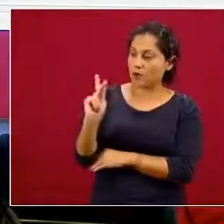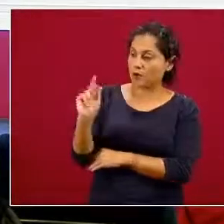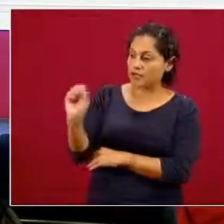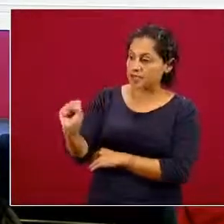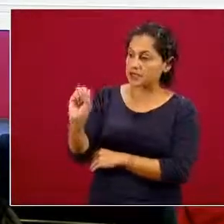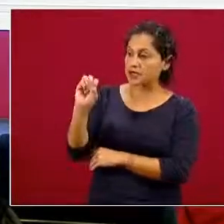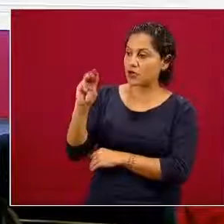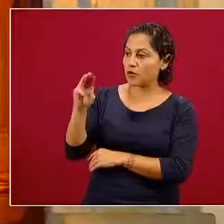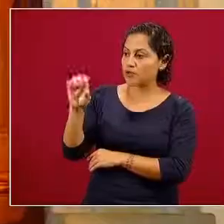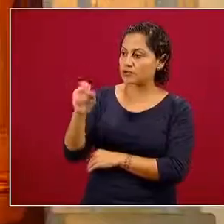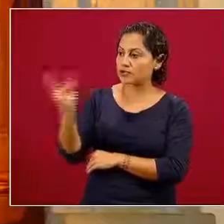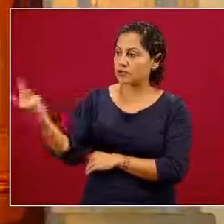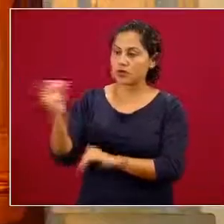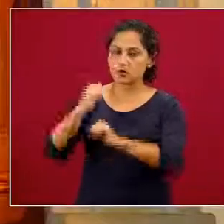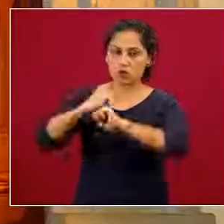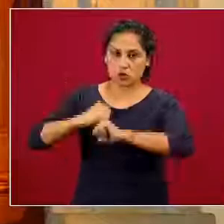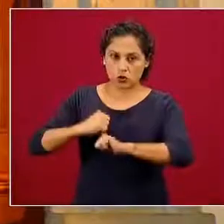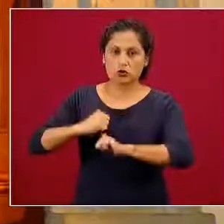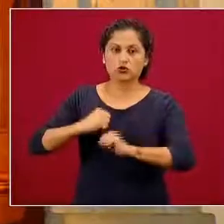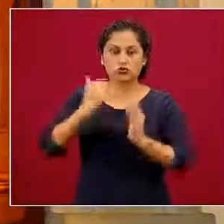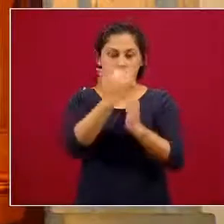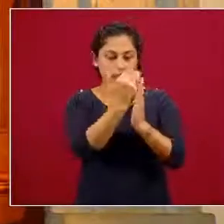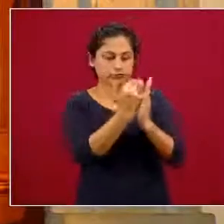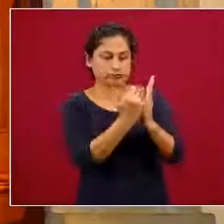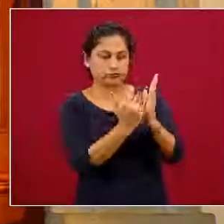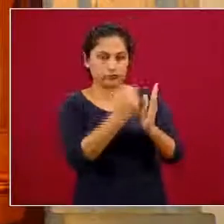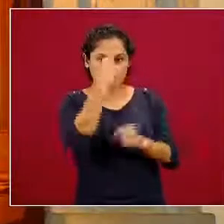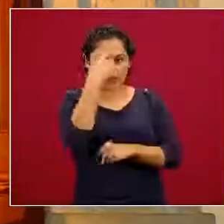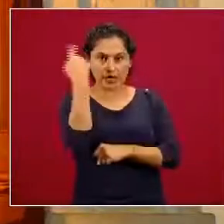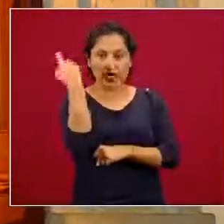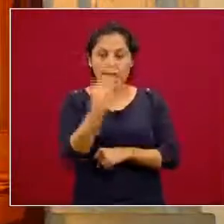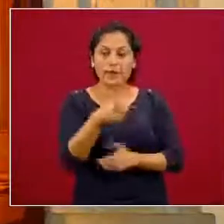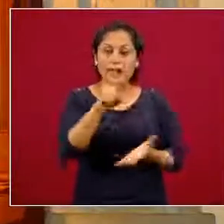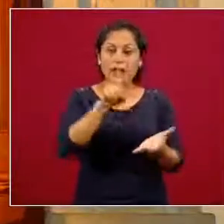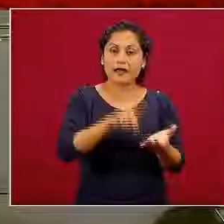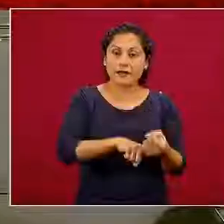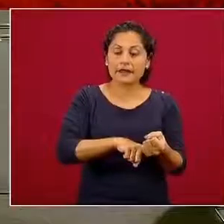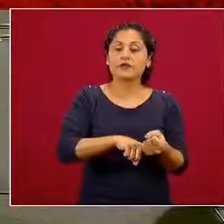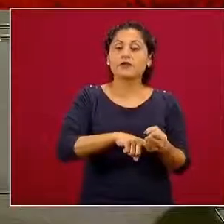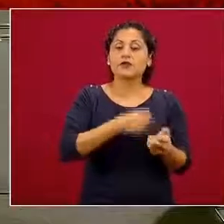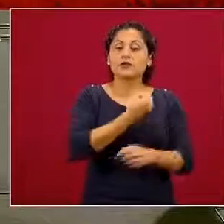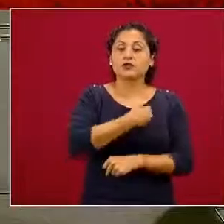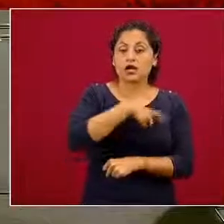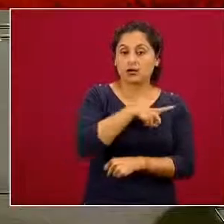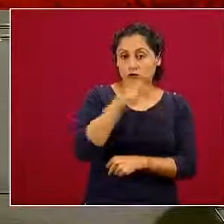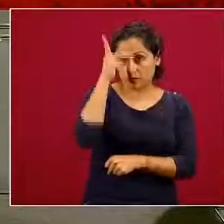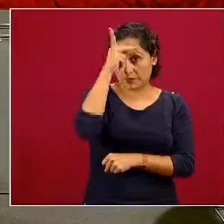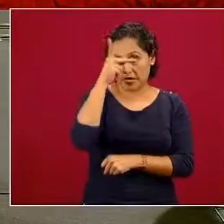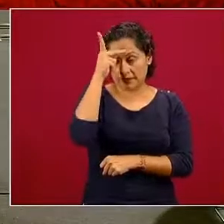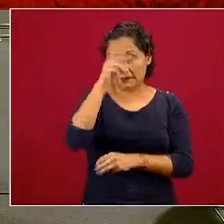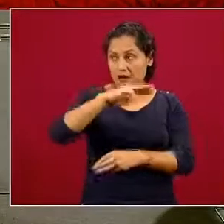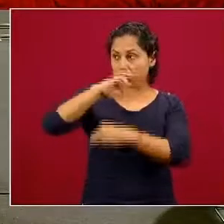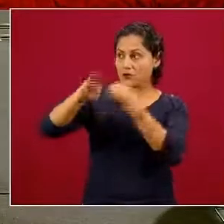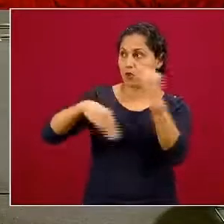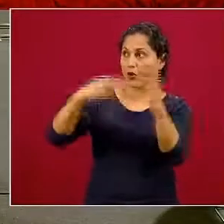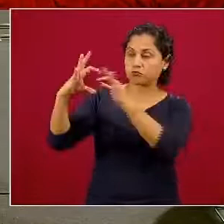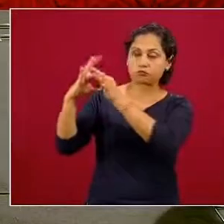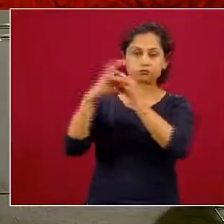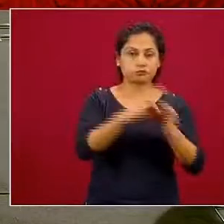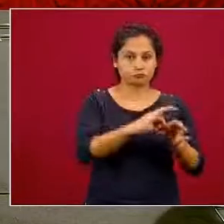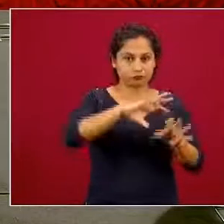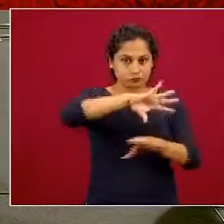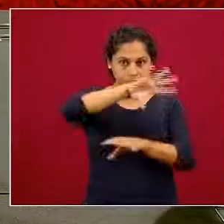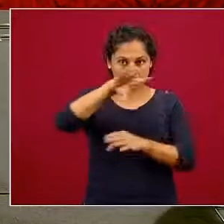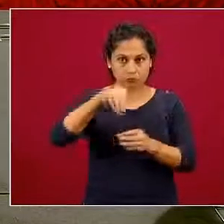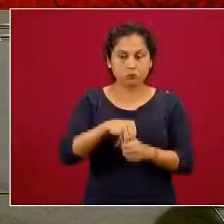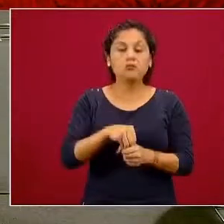OMS y que pretende disminuir la brecha de atención en salud mental en todo el mundo. Ya empezó la capacitación, más